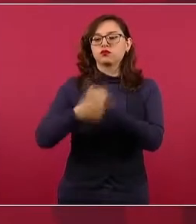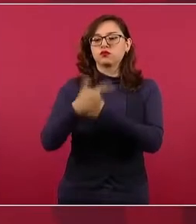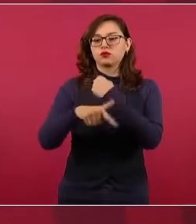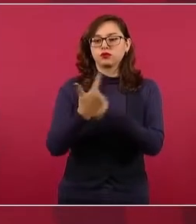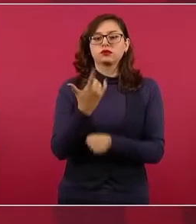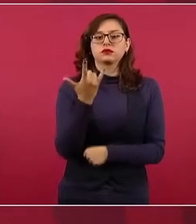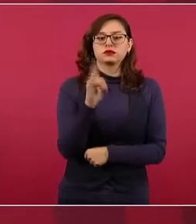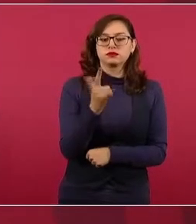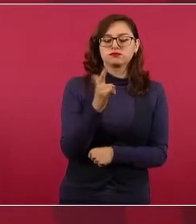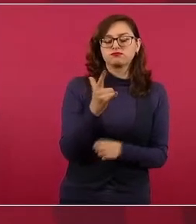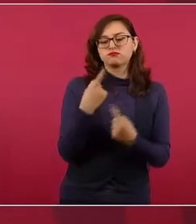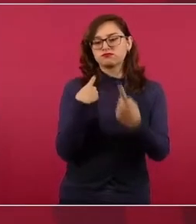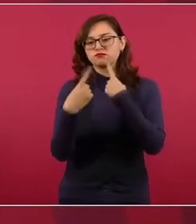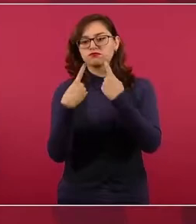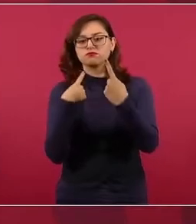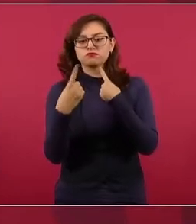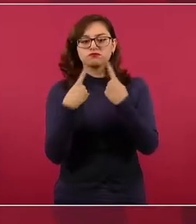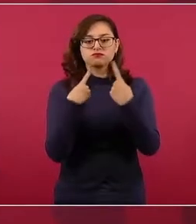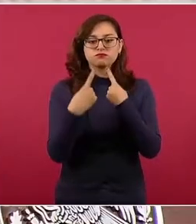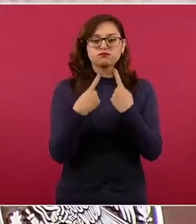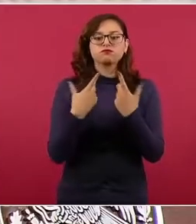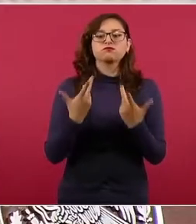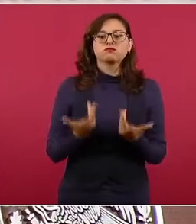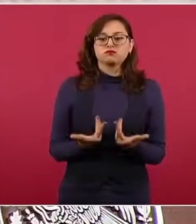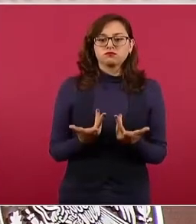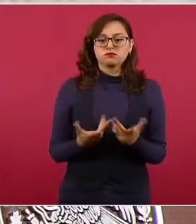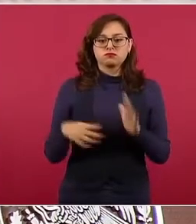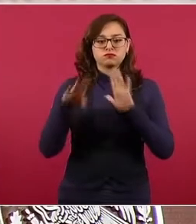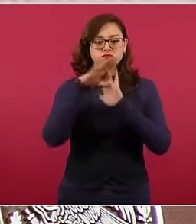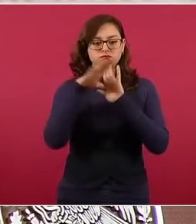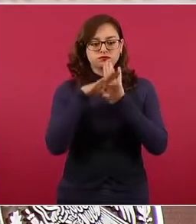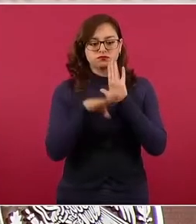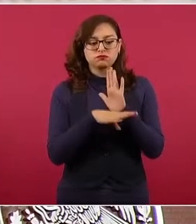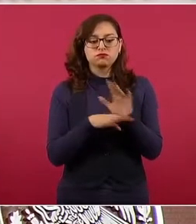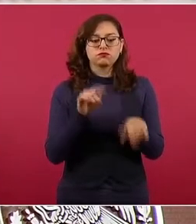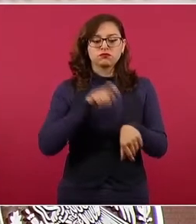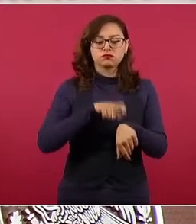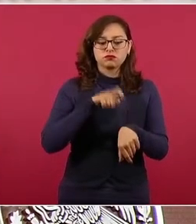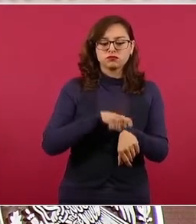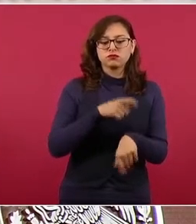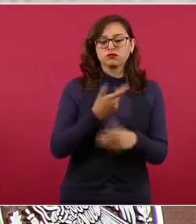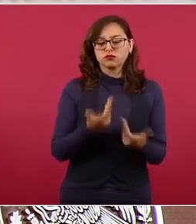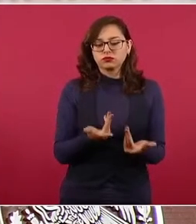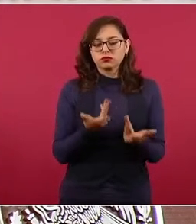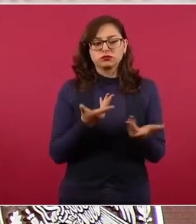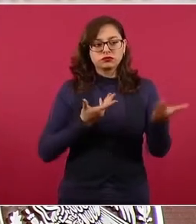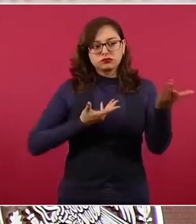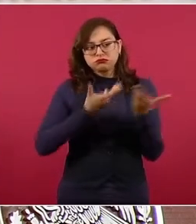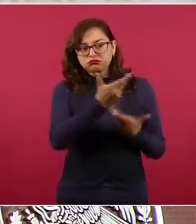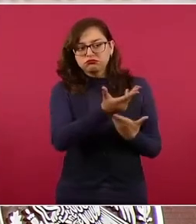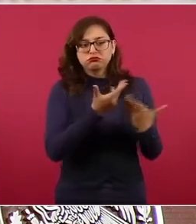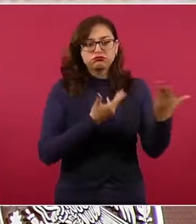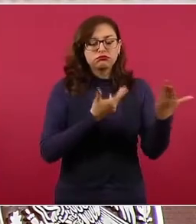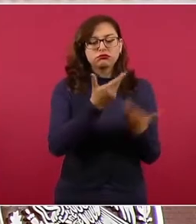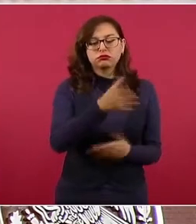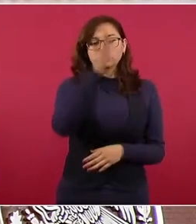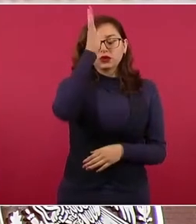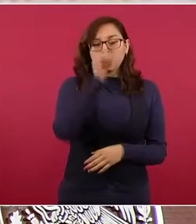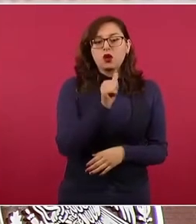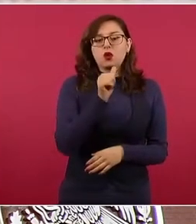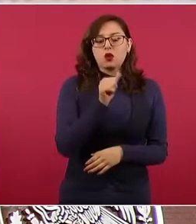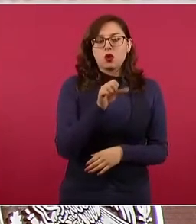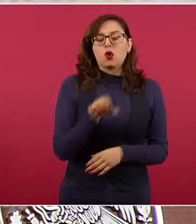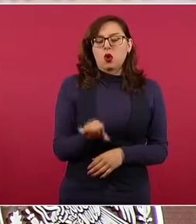definiéndose la agenda conjuntamente. Hoy tengo una